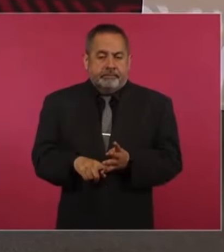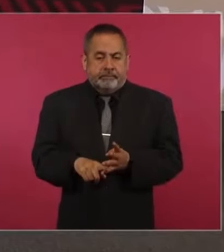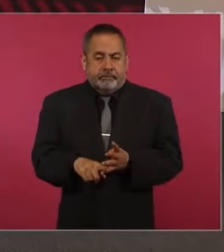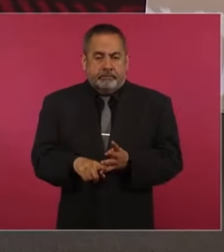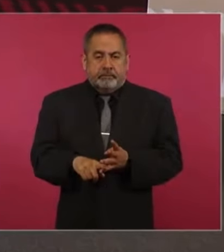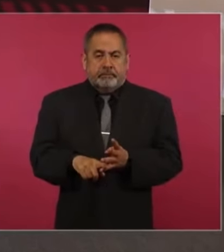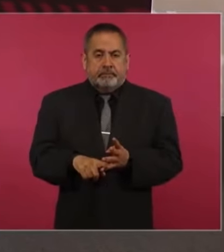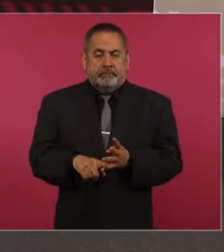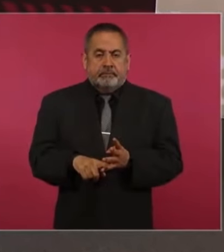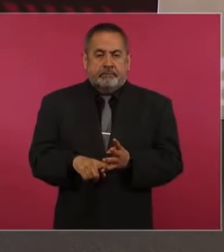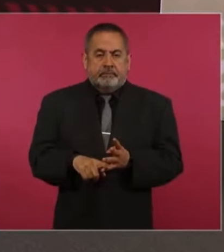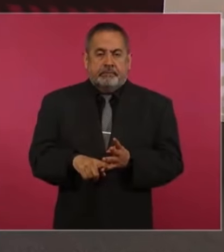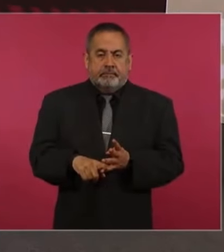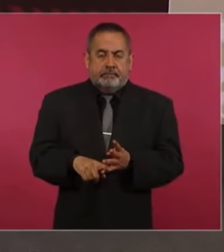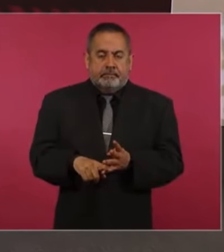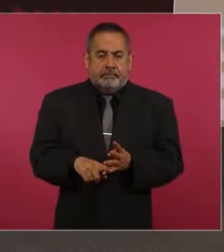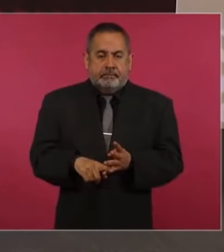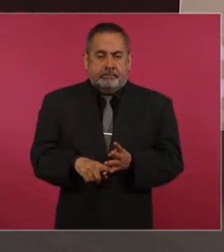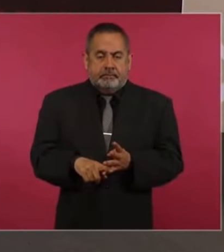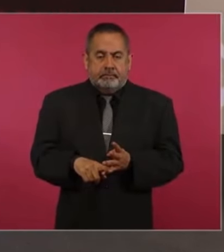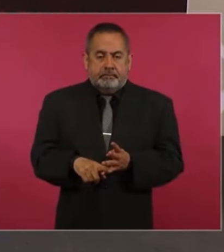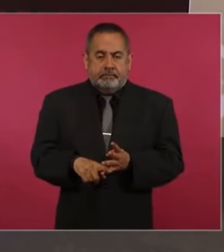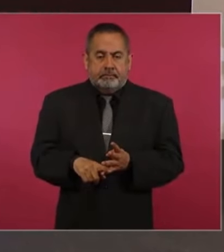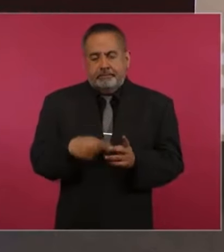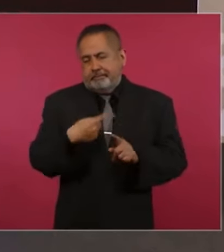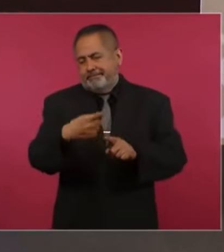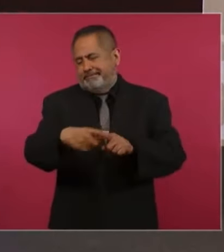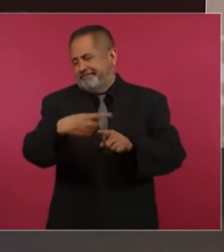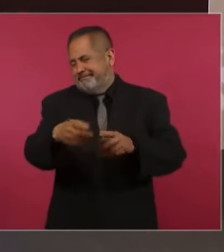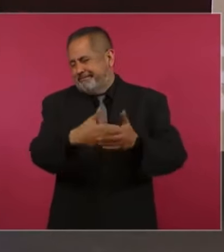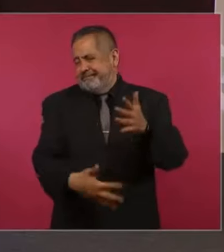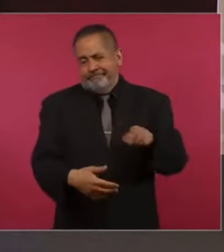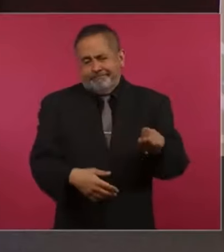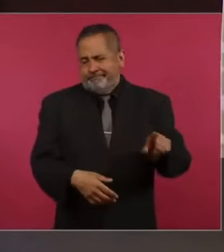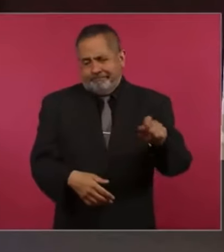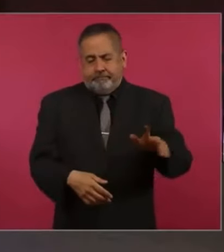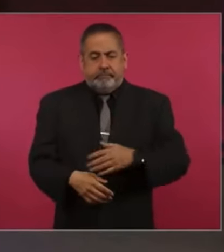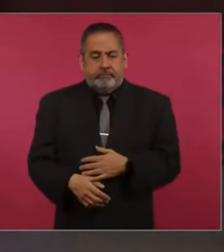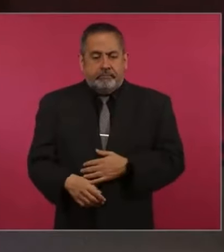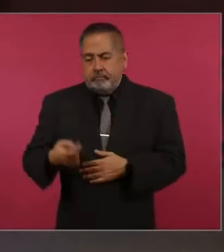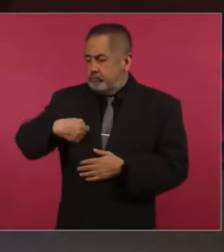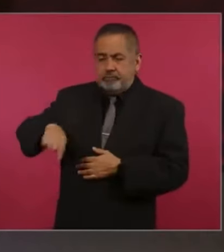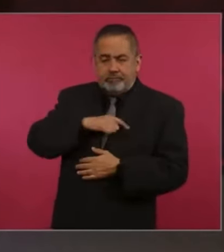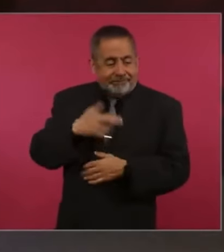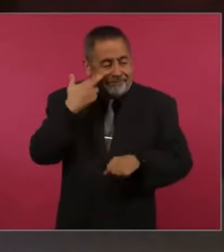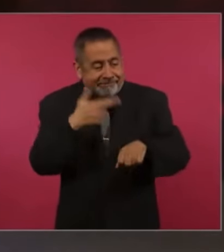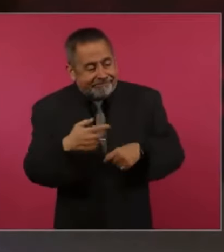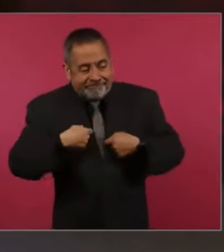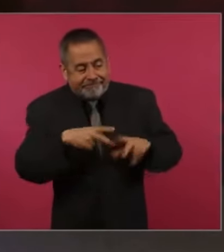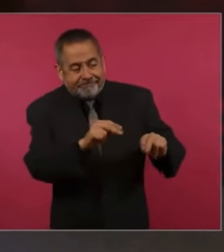etcétera, etcétera, etcétera. Nosotros no somos rateros,